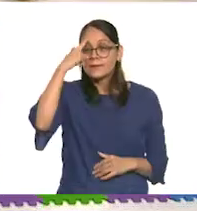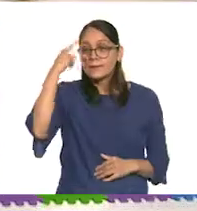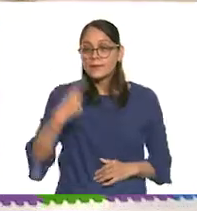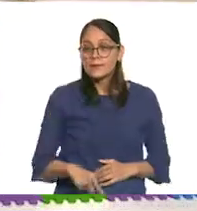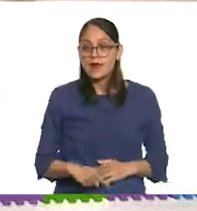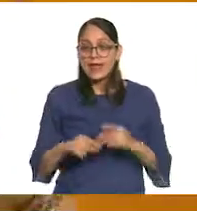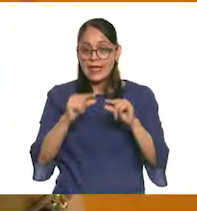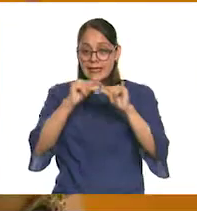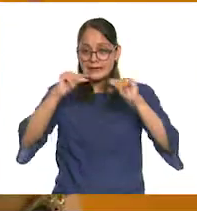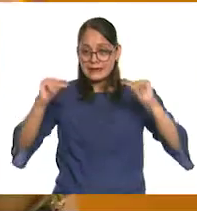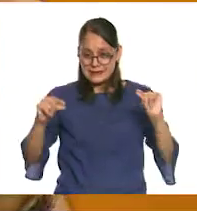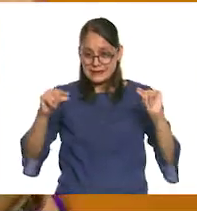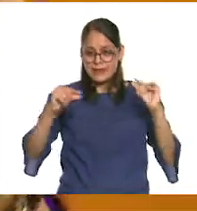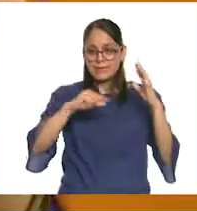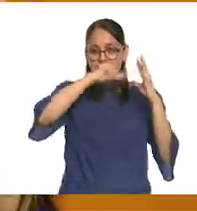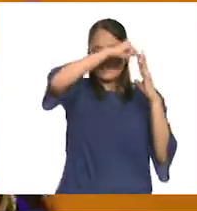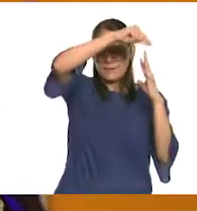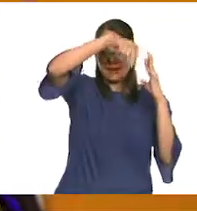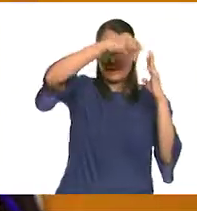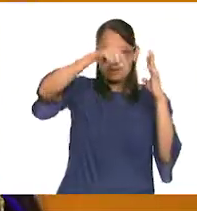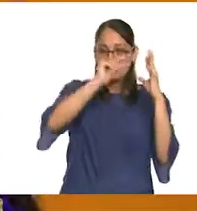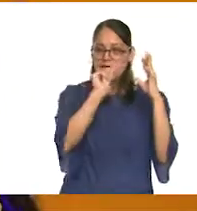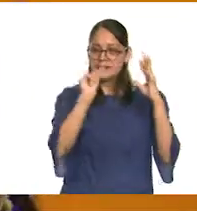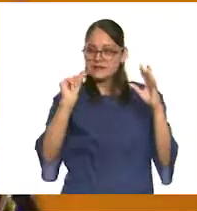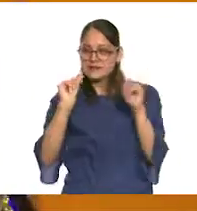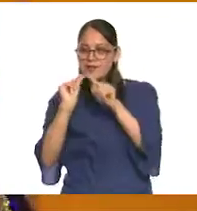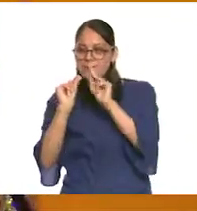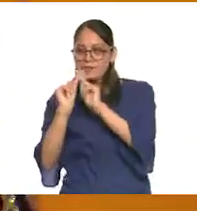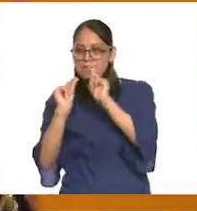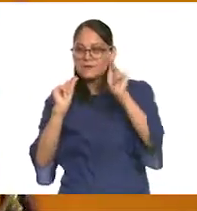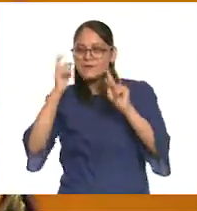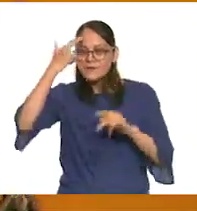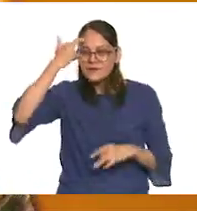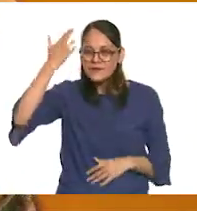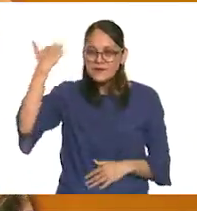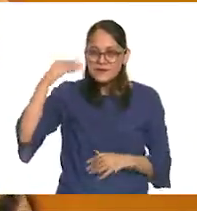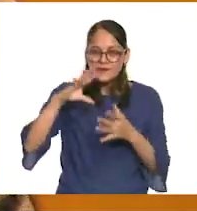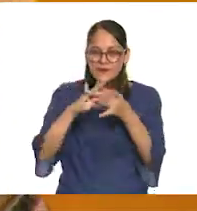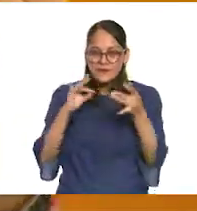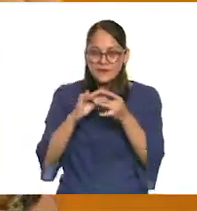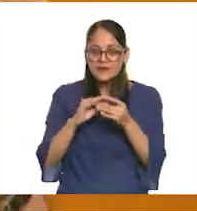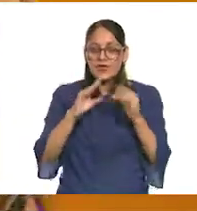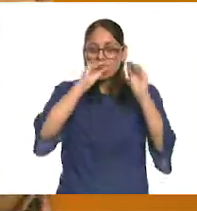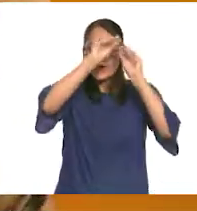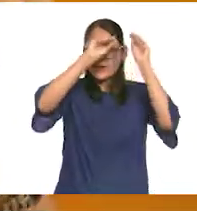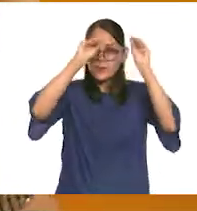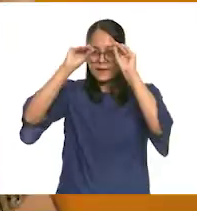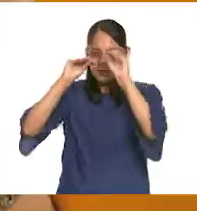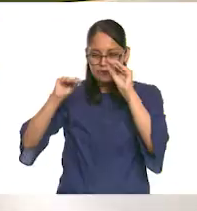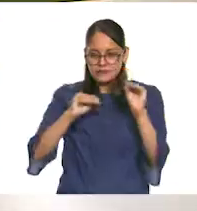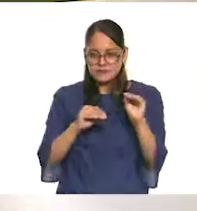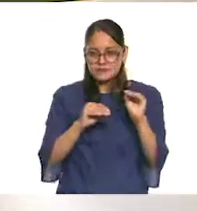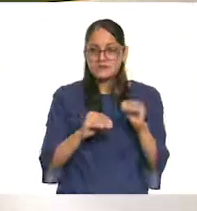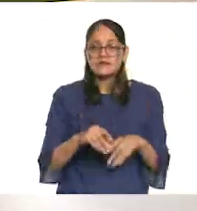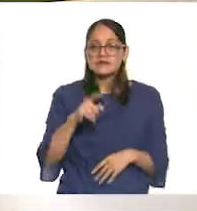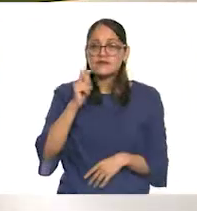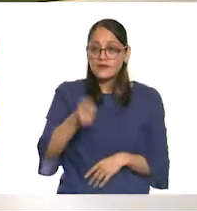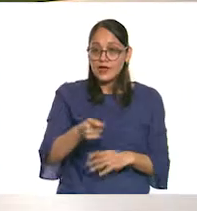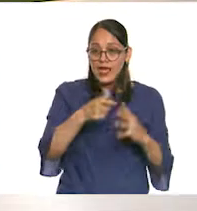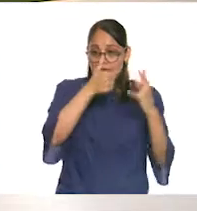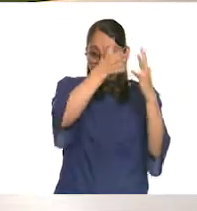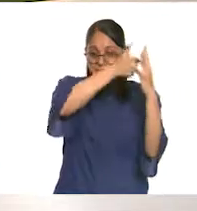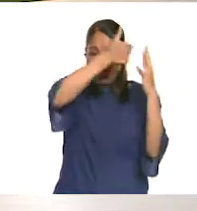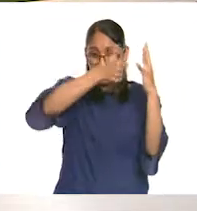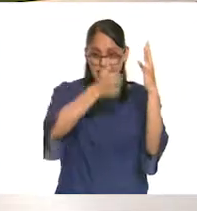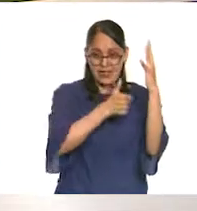el estambre también simboliza como otro elemento. Acuérdense de algo muy importante de las instalaciones, niñas y niños, es que cada